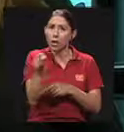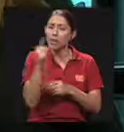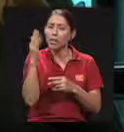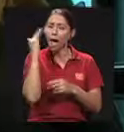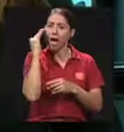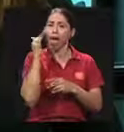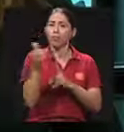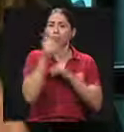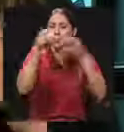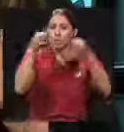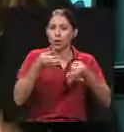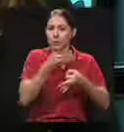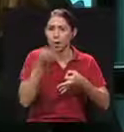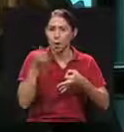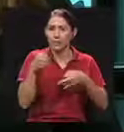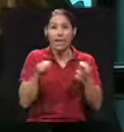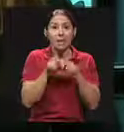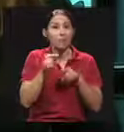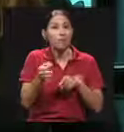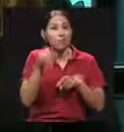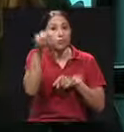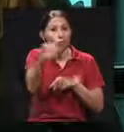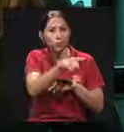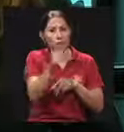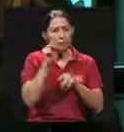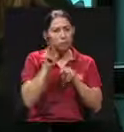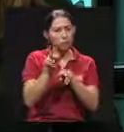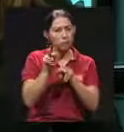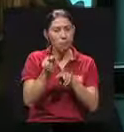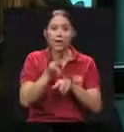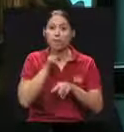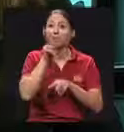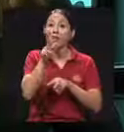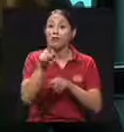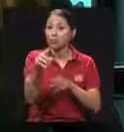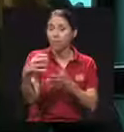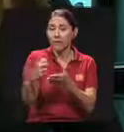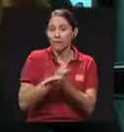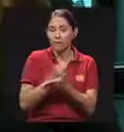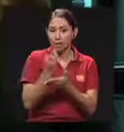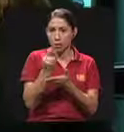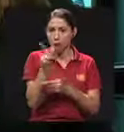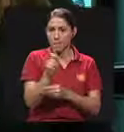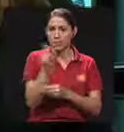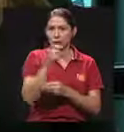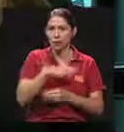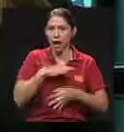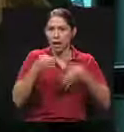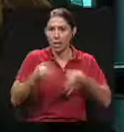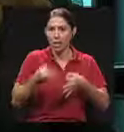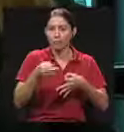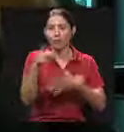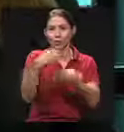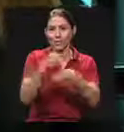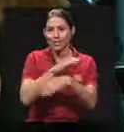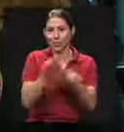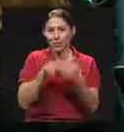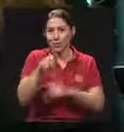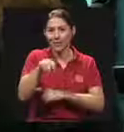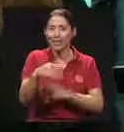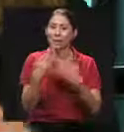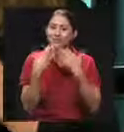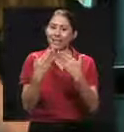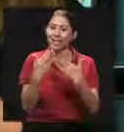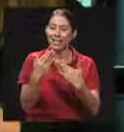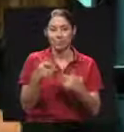para que sea usted un vigilante de que va a recibir una pensión de calidad y de que está haciendo todo lo necesario para que así sea. Muchas gracias